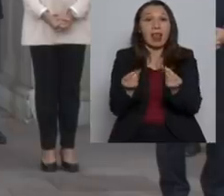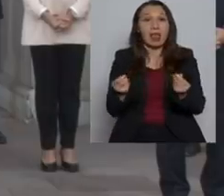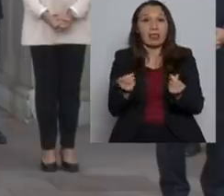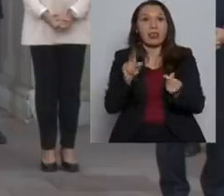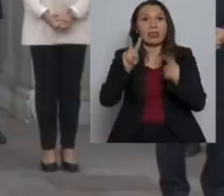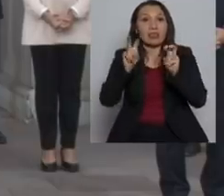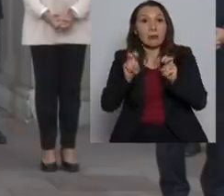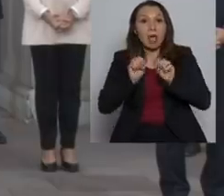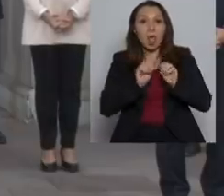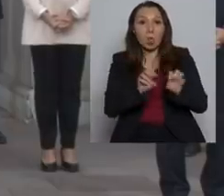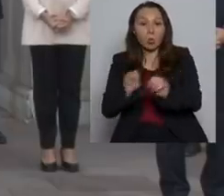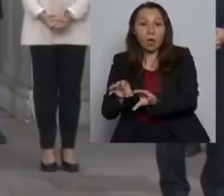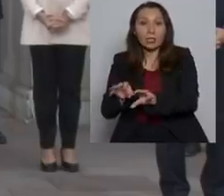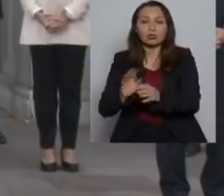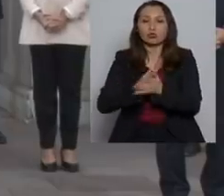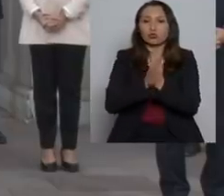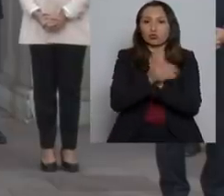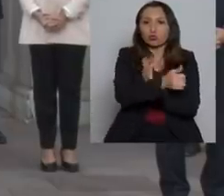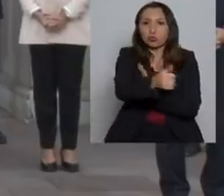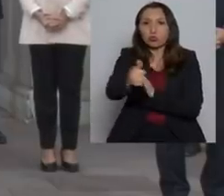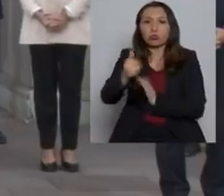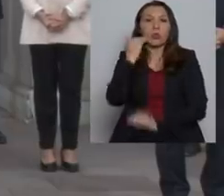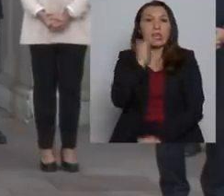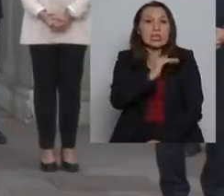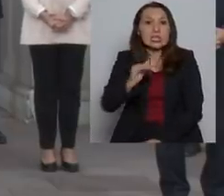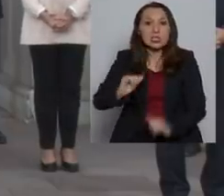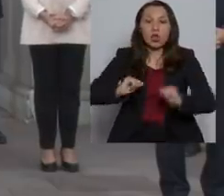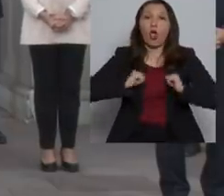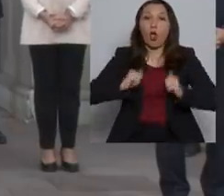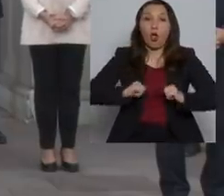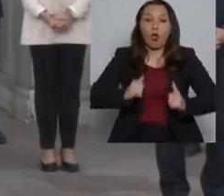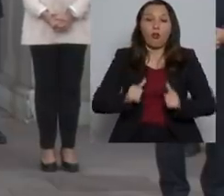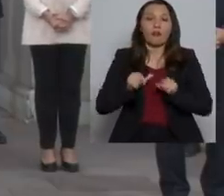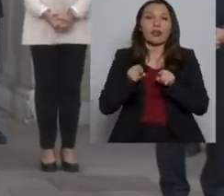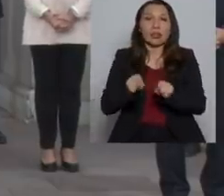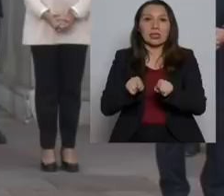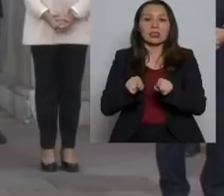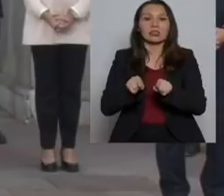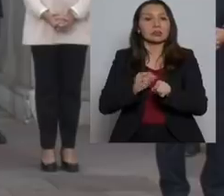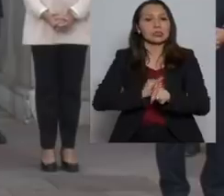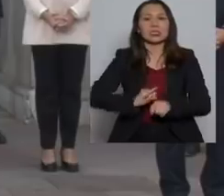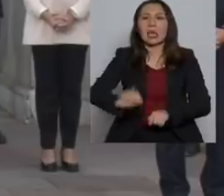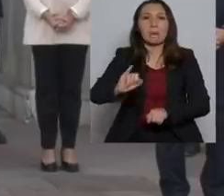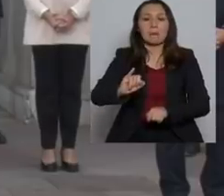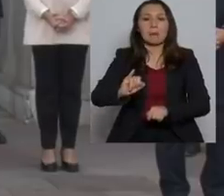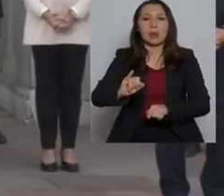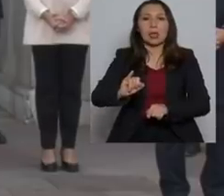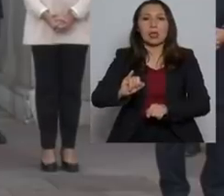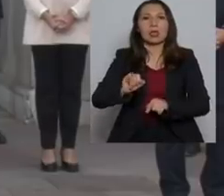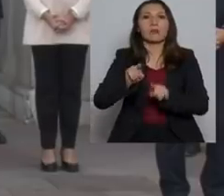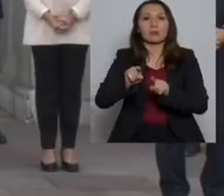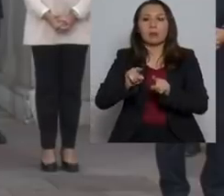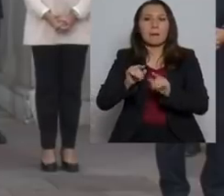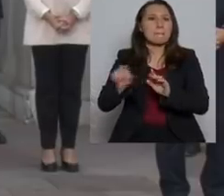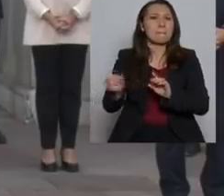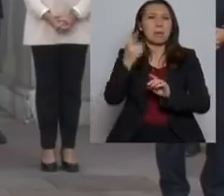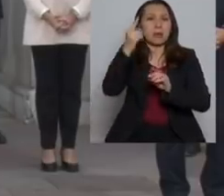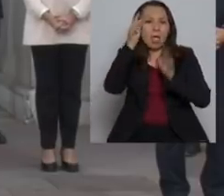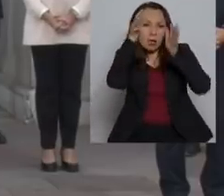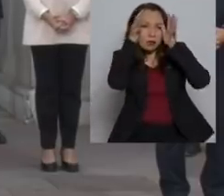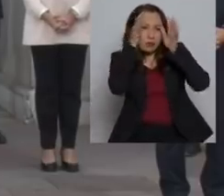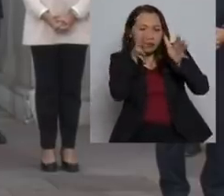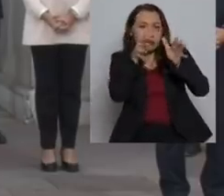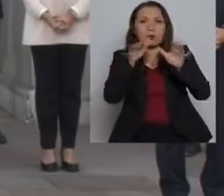de la educación de todos nuestros niños y jóvenes está y va a estar siempre entre las prioridades